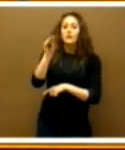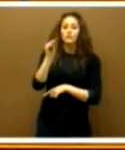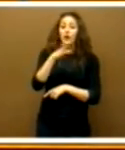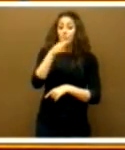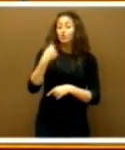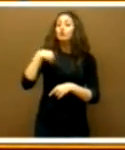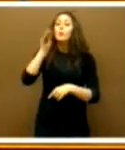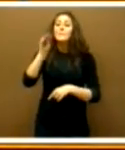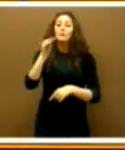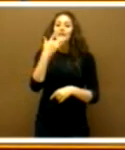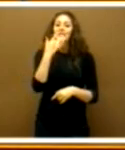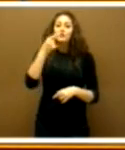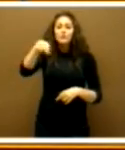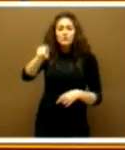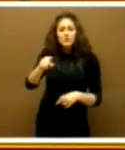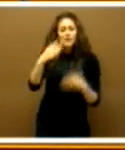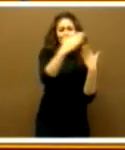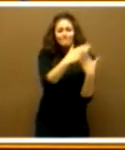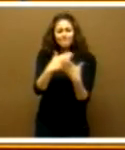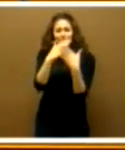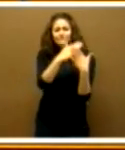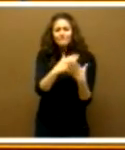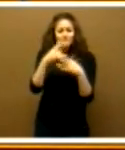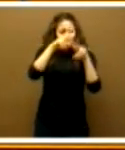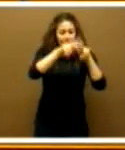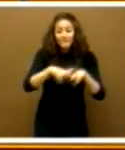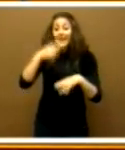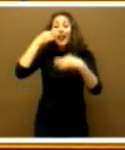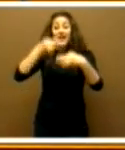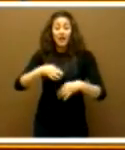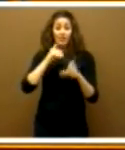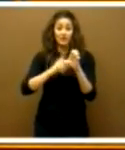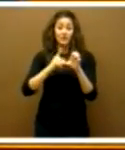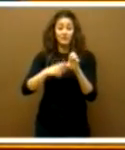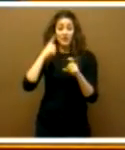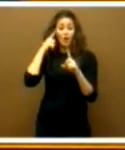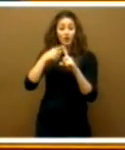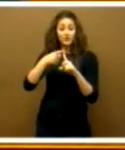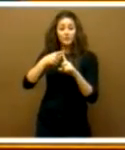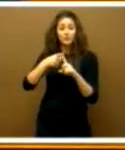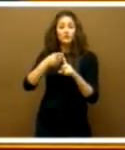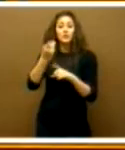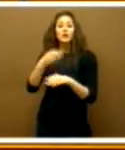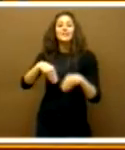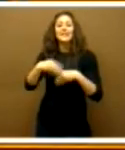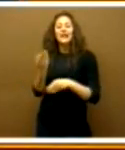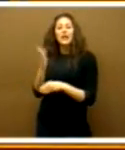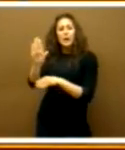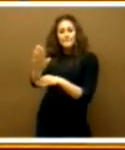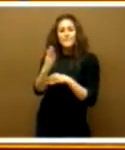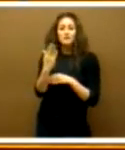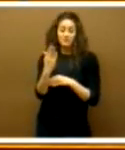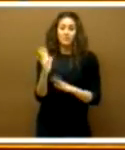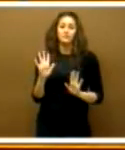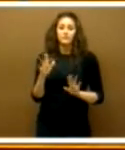si usted había hecho un buen estudio de cuál era la realidad extremeña para presentarnos esa estrategia. Pero sí que le